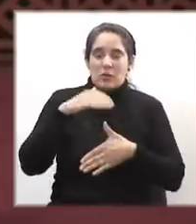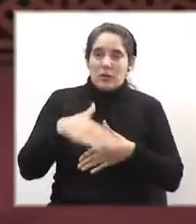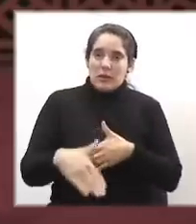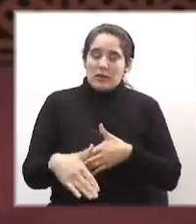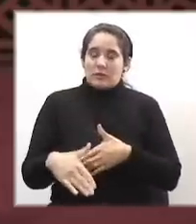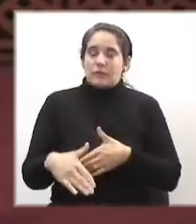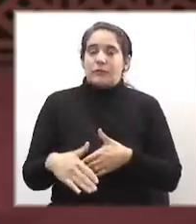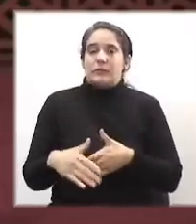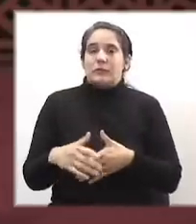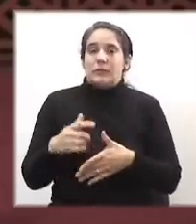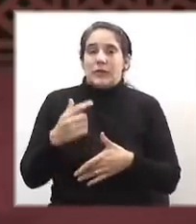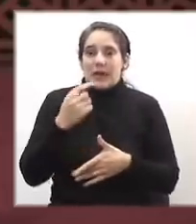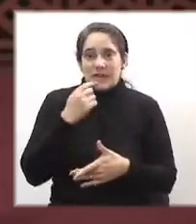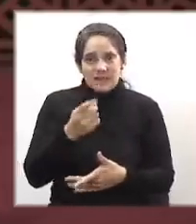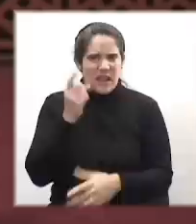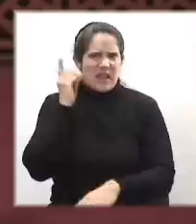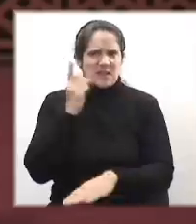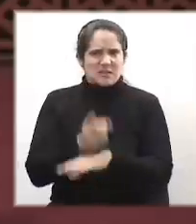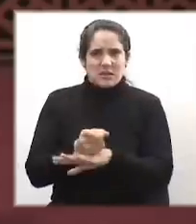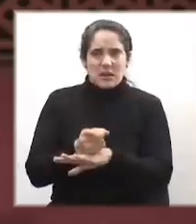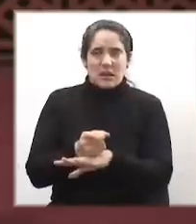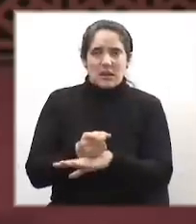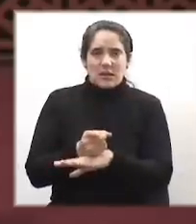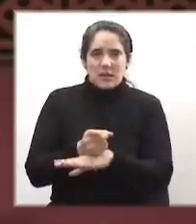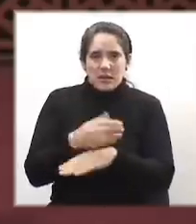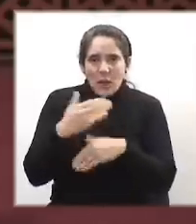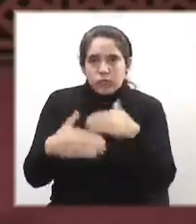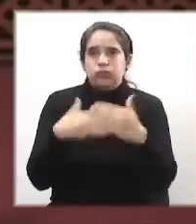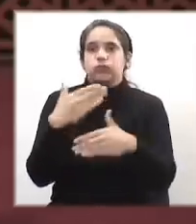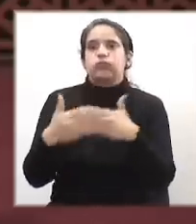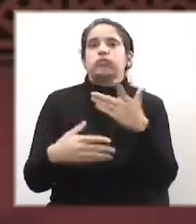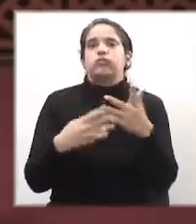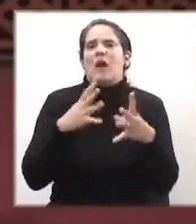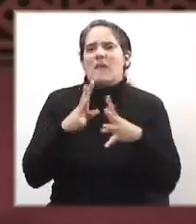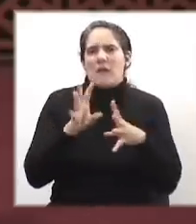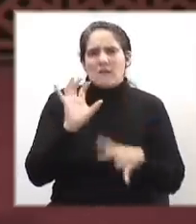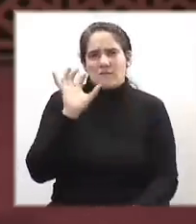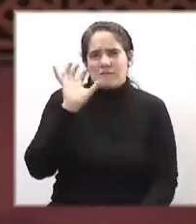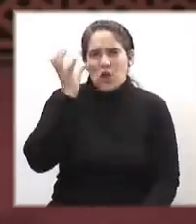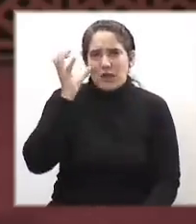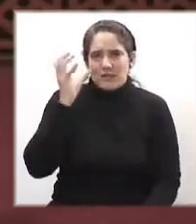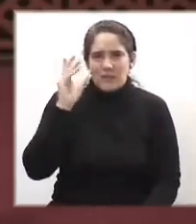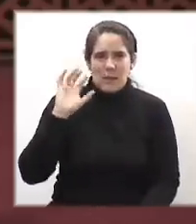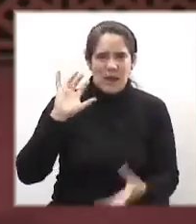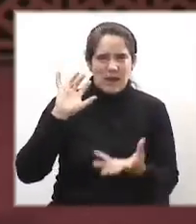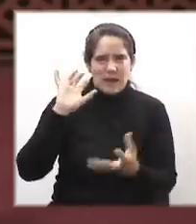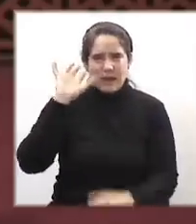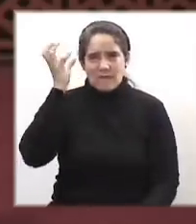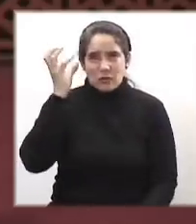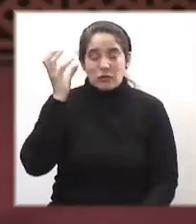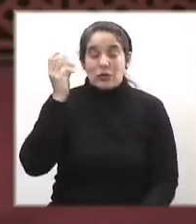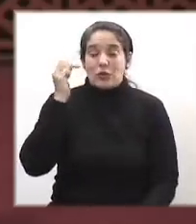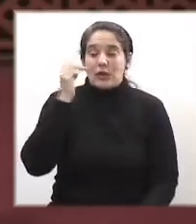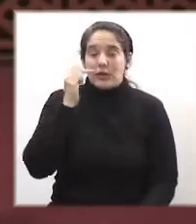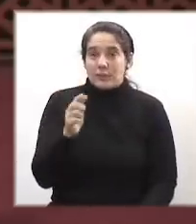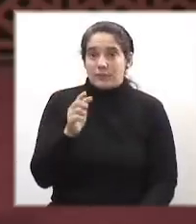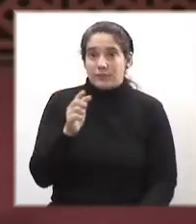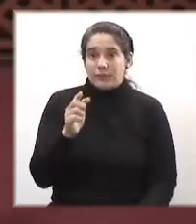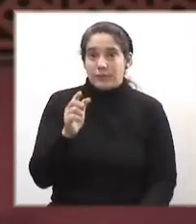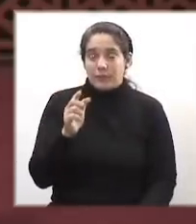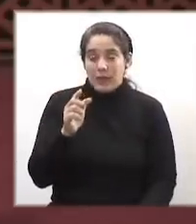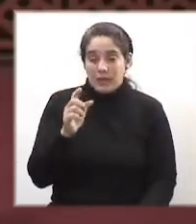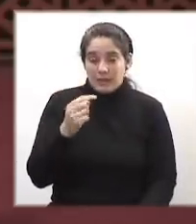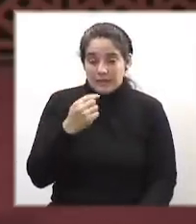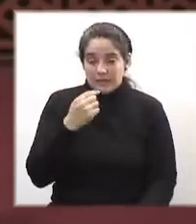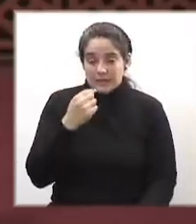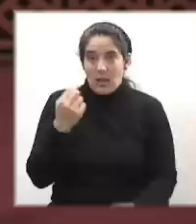determina y exige que se desate y se desarrolle la violencia revolucionaria. Se estableció que la lucha